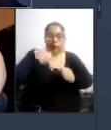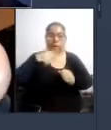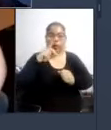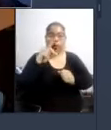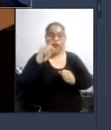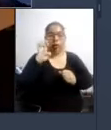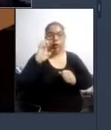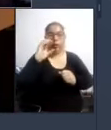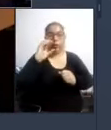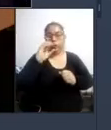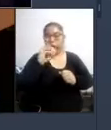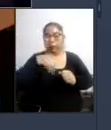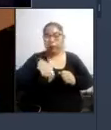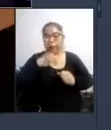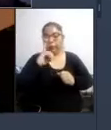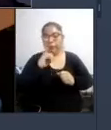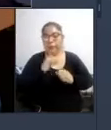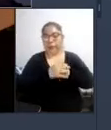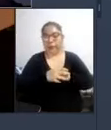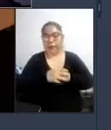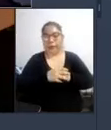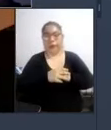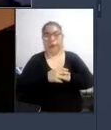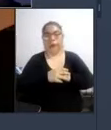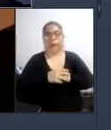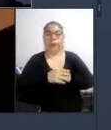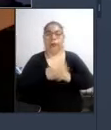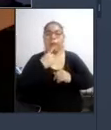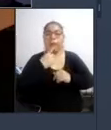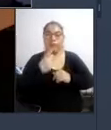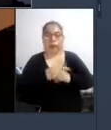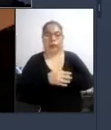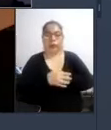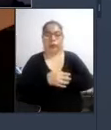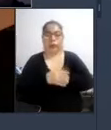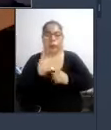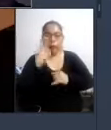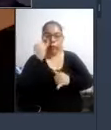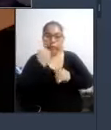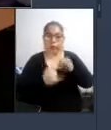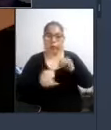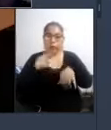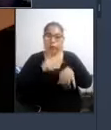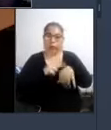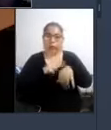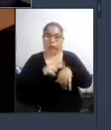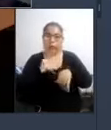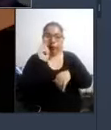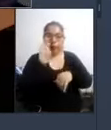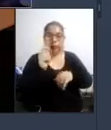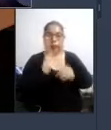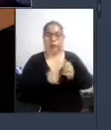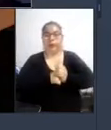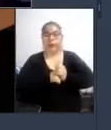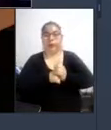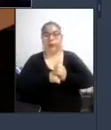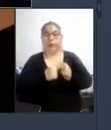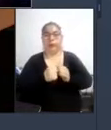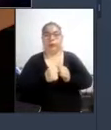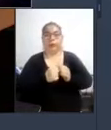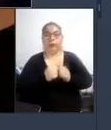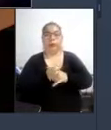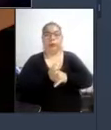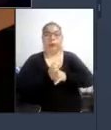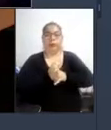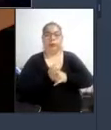este deberíamos intentar llegar a una norma técnica sobre la cuestión de la de